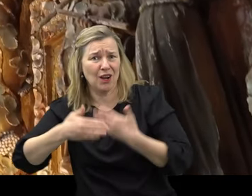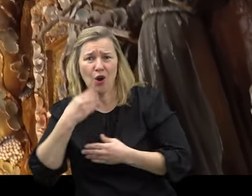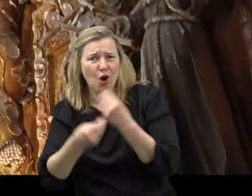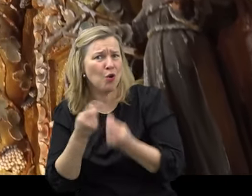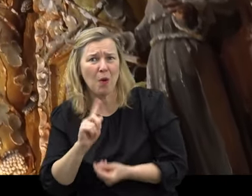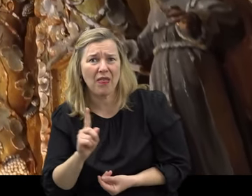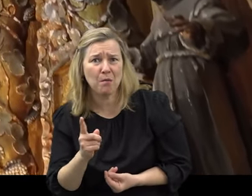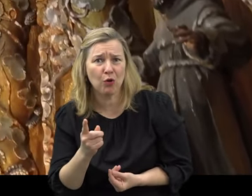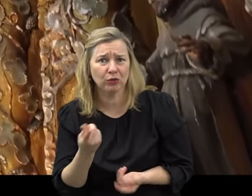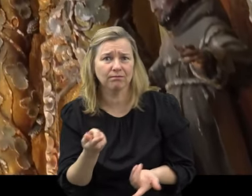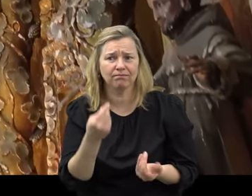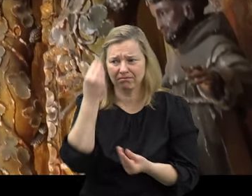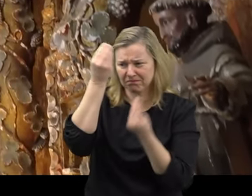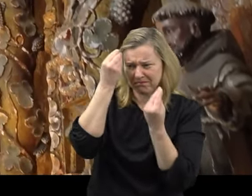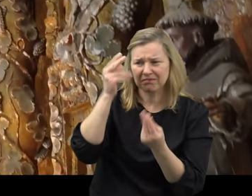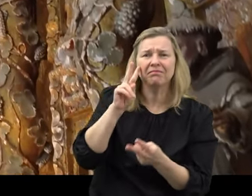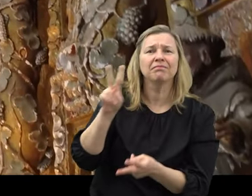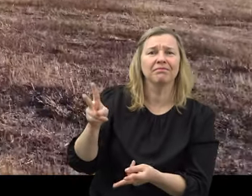ahora tan nuestra?